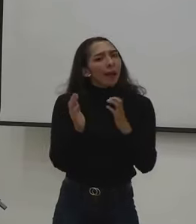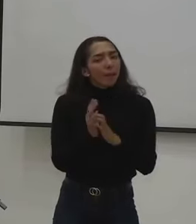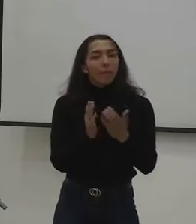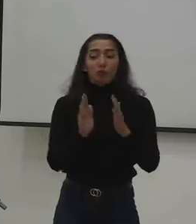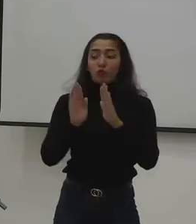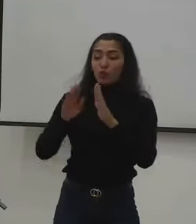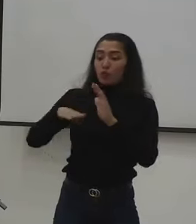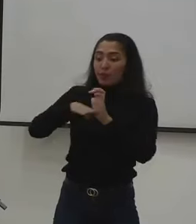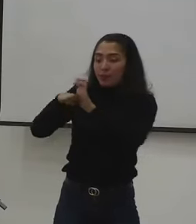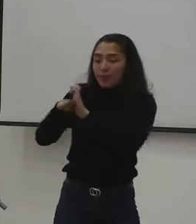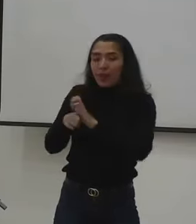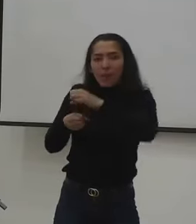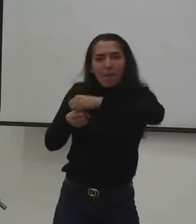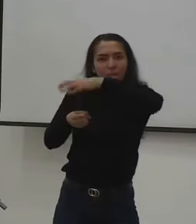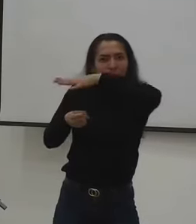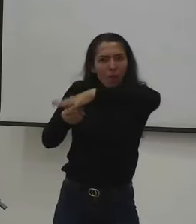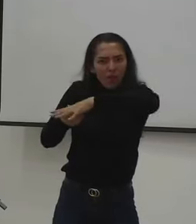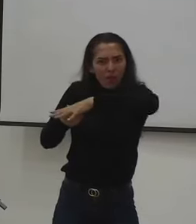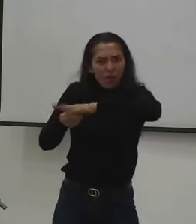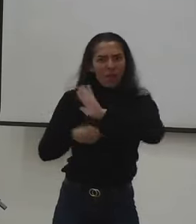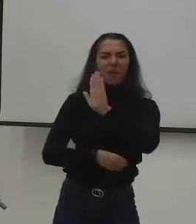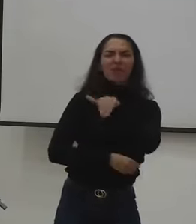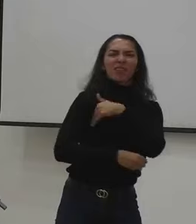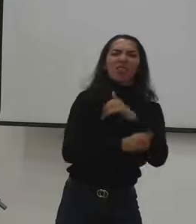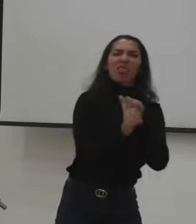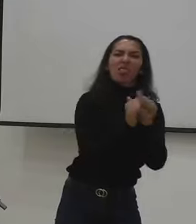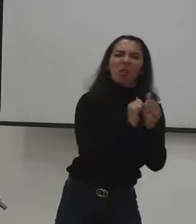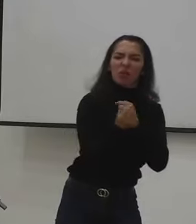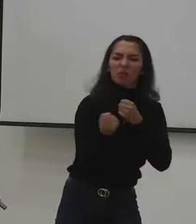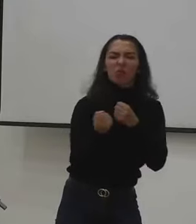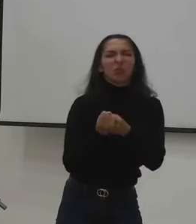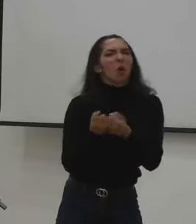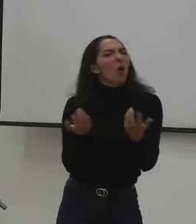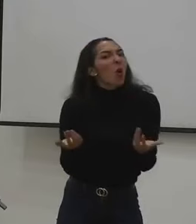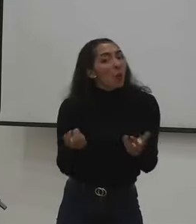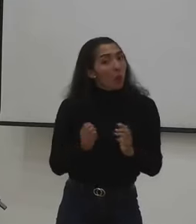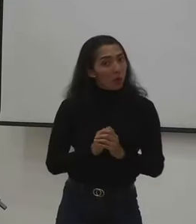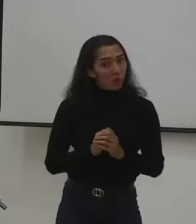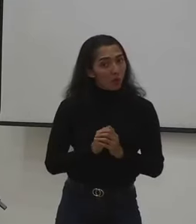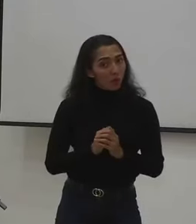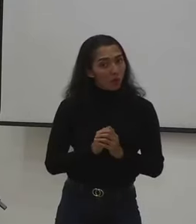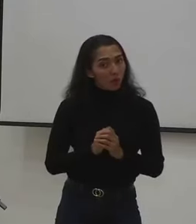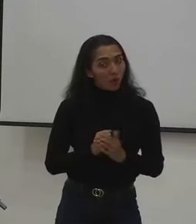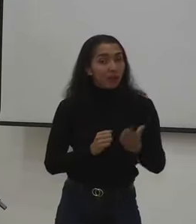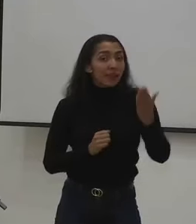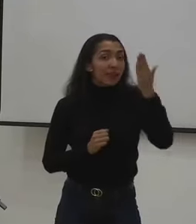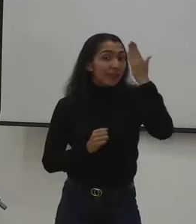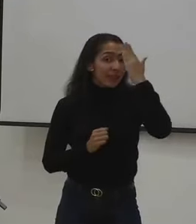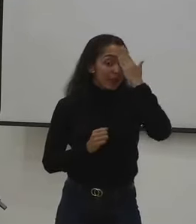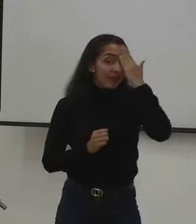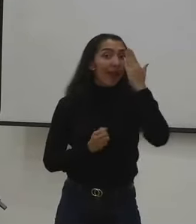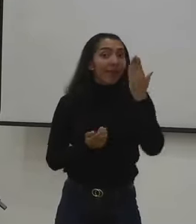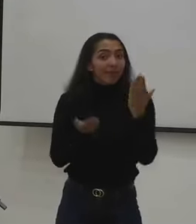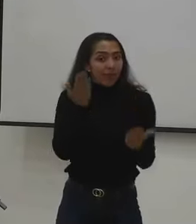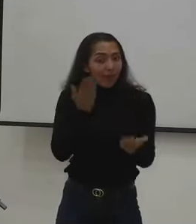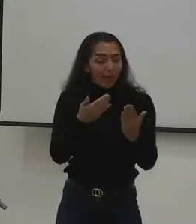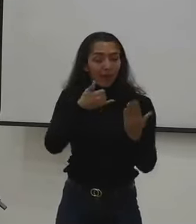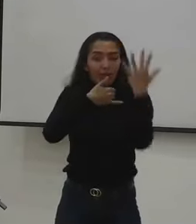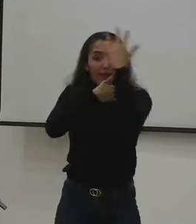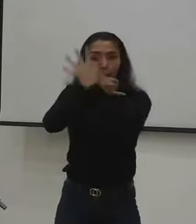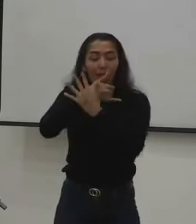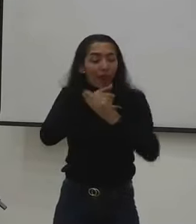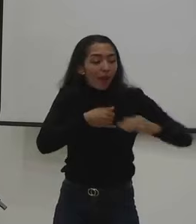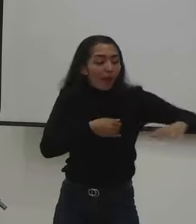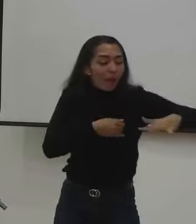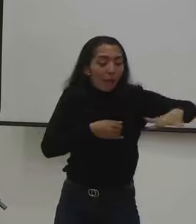creación de políticas públicas en los departamentos y municipios teniendo en cuenta que sería el lineamiento del deporte en cada zona